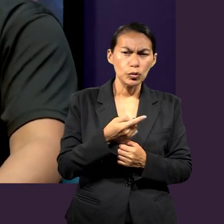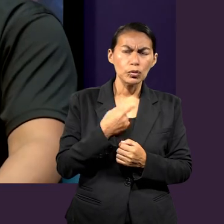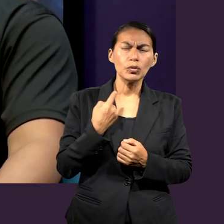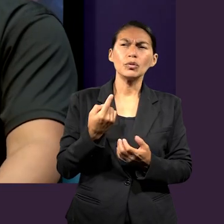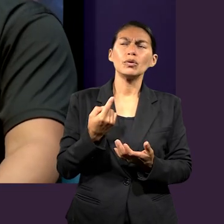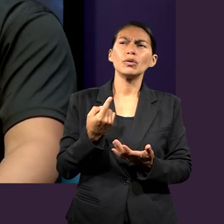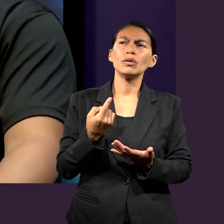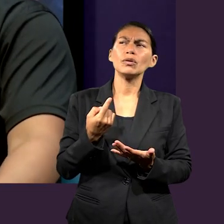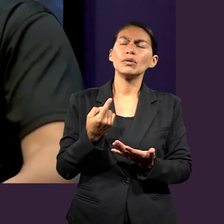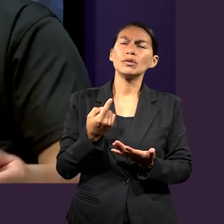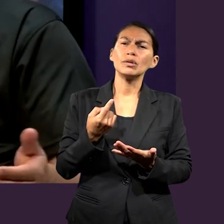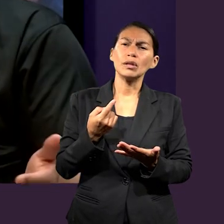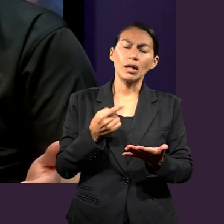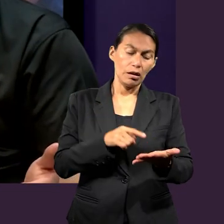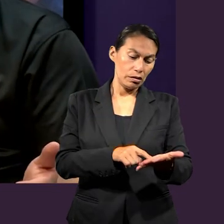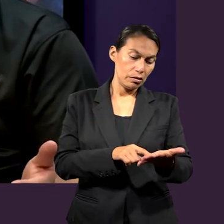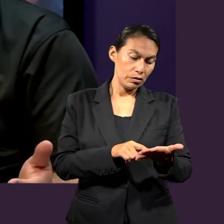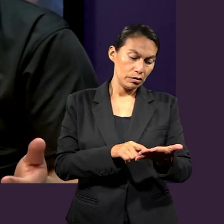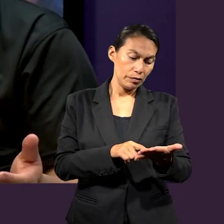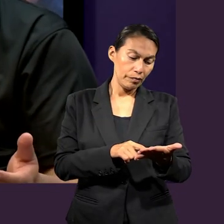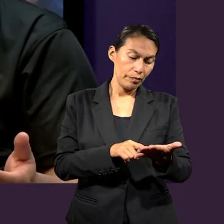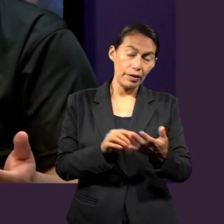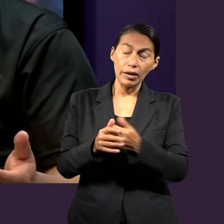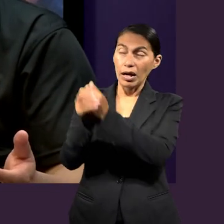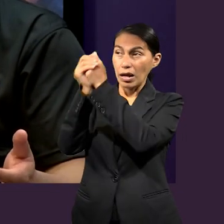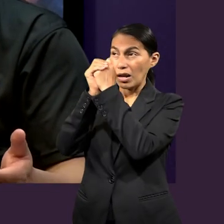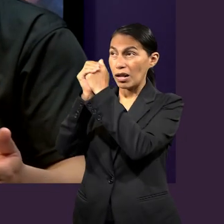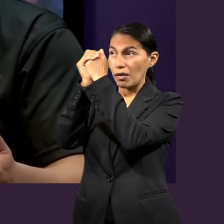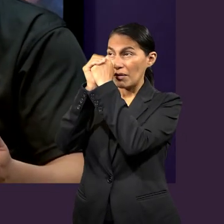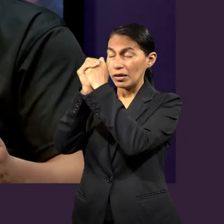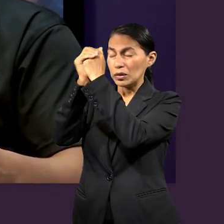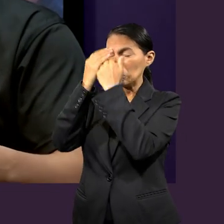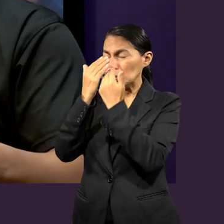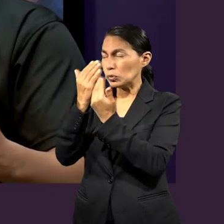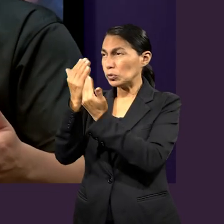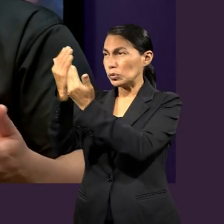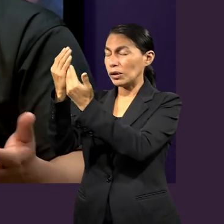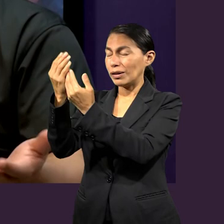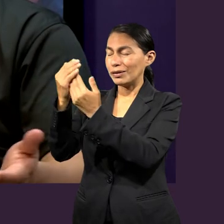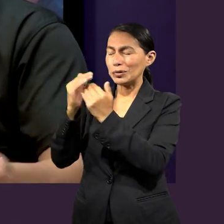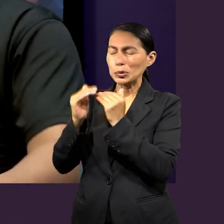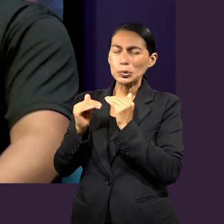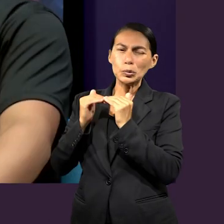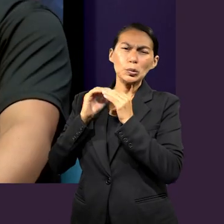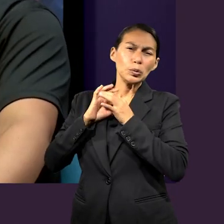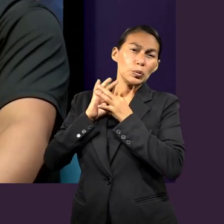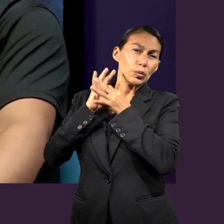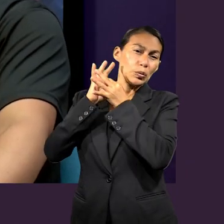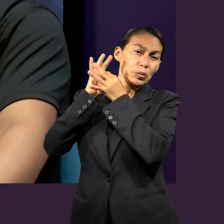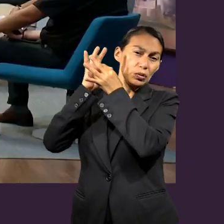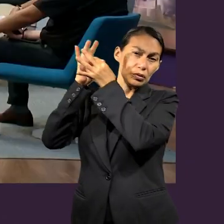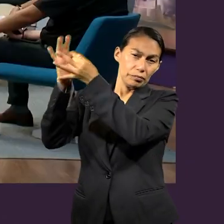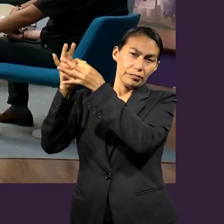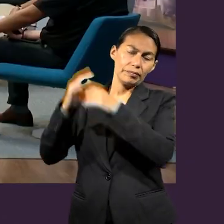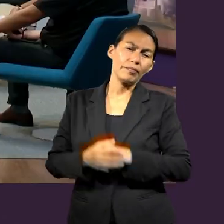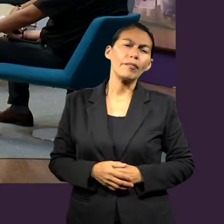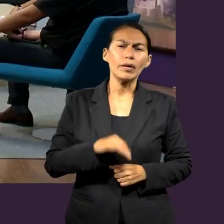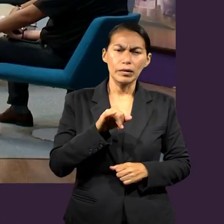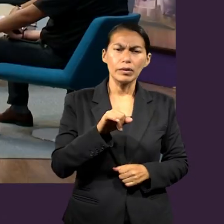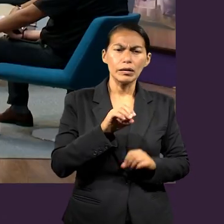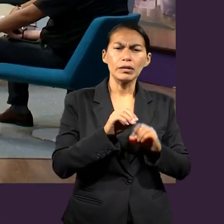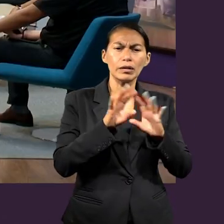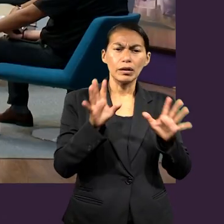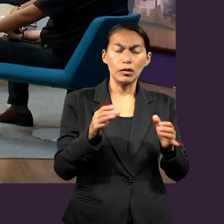parte donde crecemos, dice aquí, en alabanza. Ahora, sí,